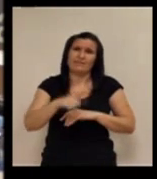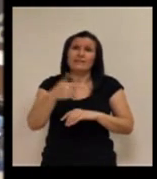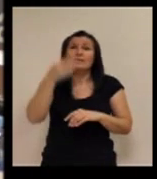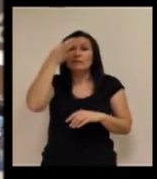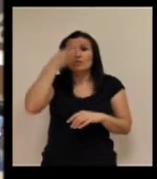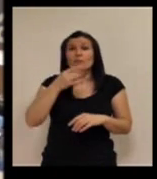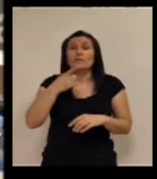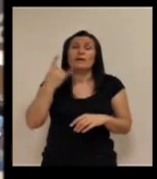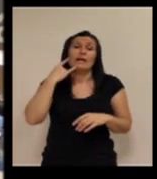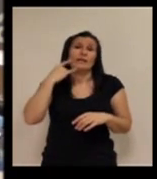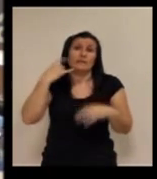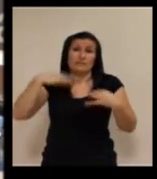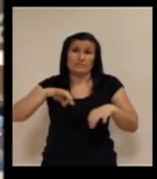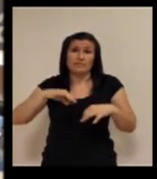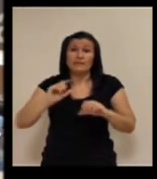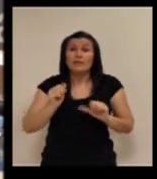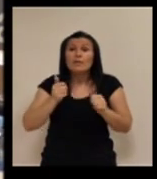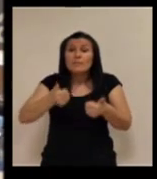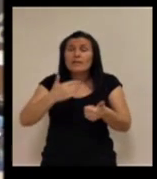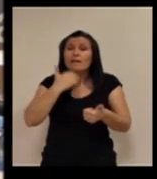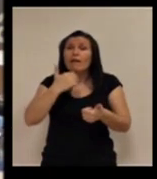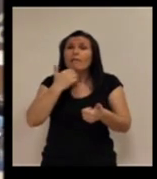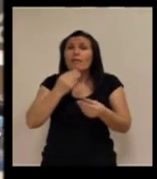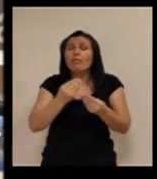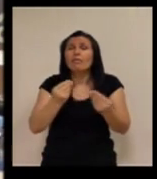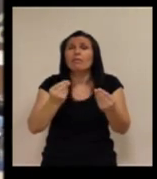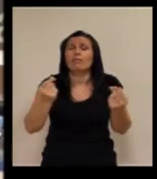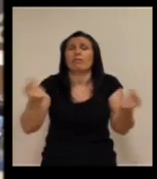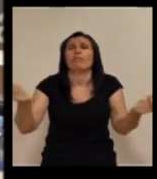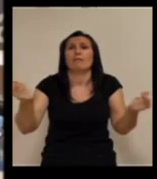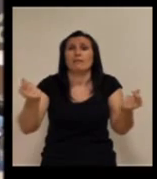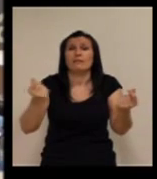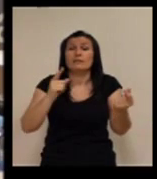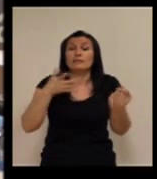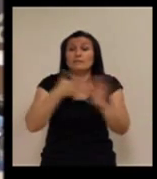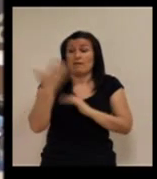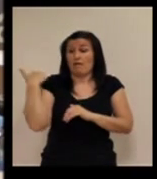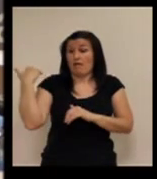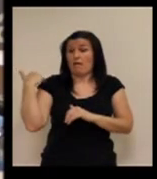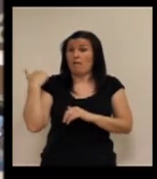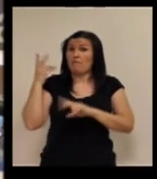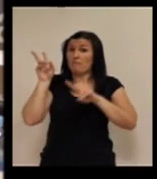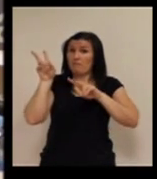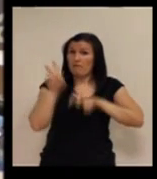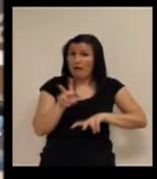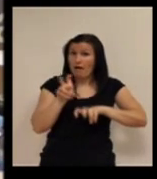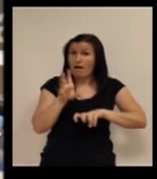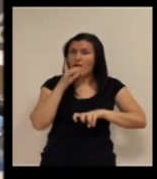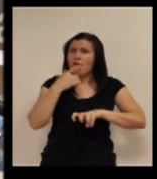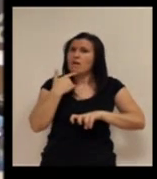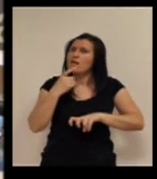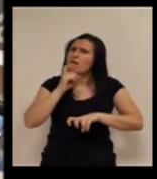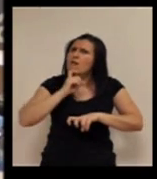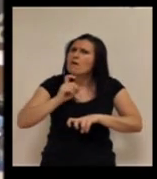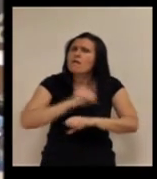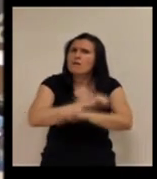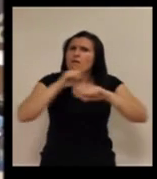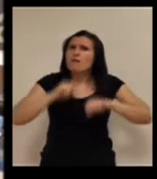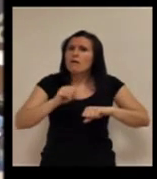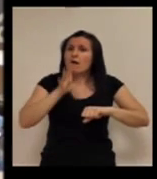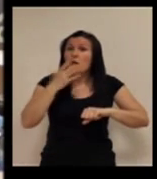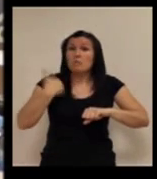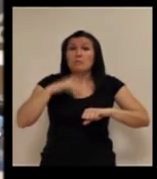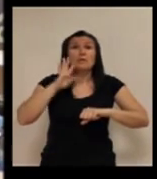la línea de teléfono fija empieza a desaparecer, en la que lo que hace unos años valía y nos ha costado tanto afianzar parece que